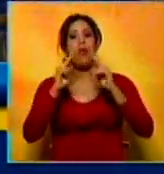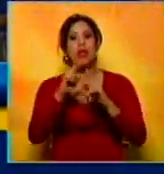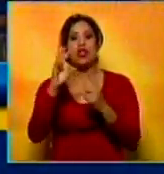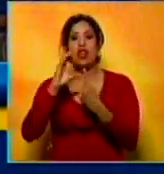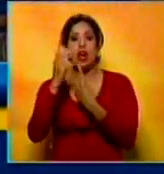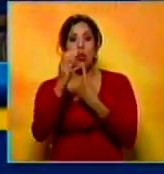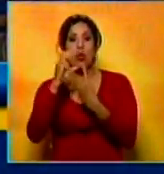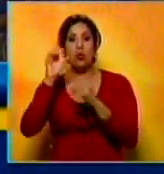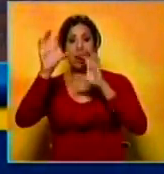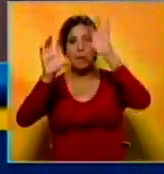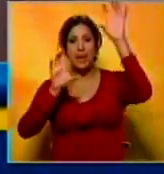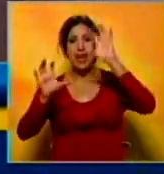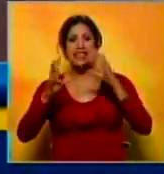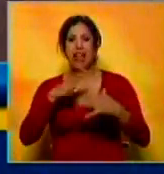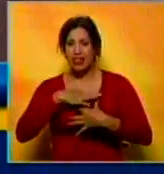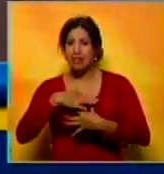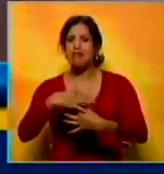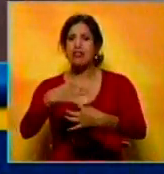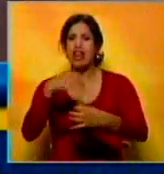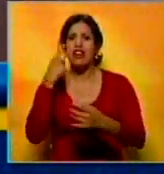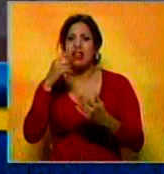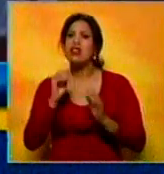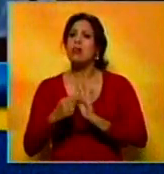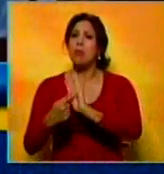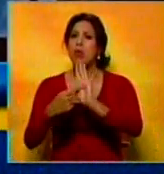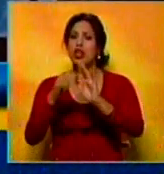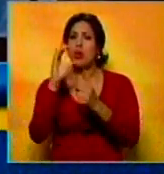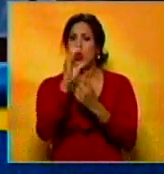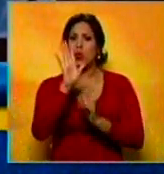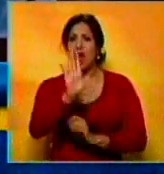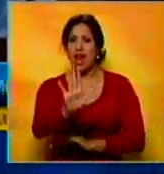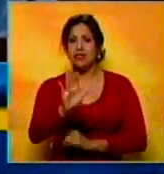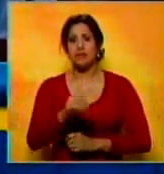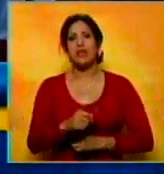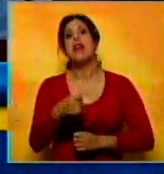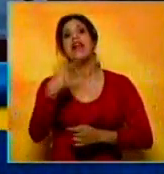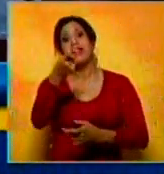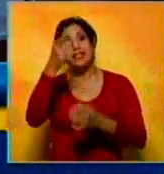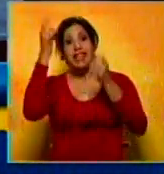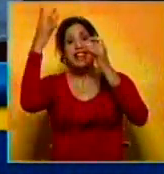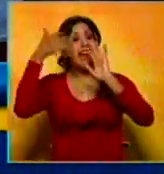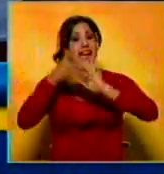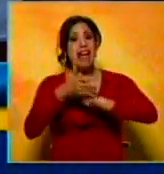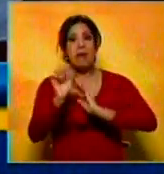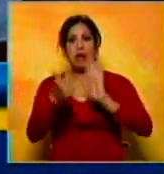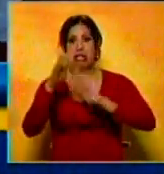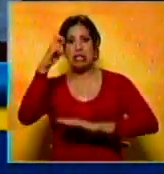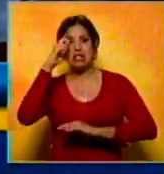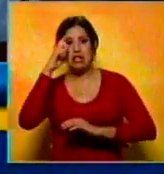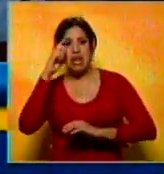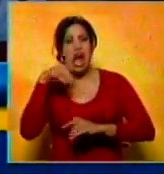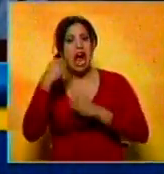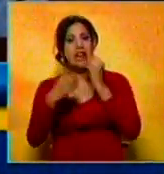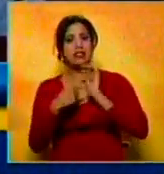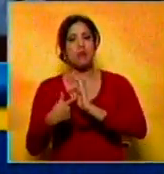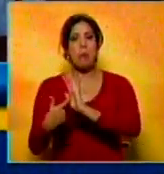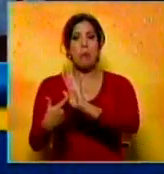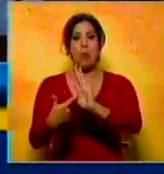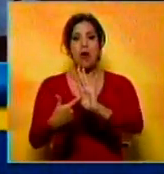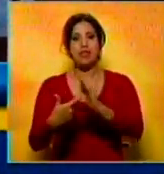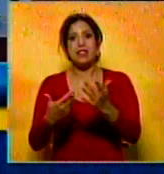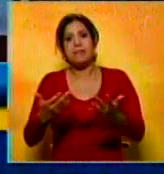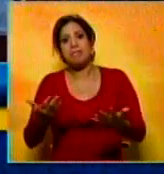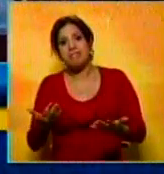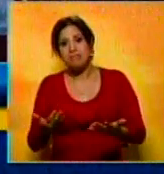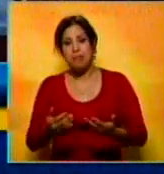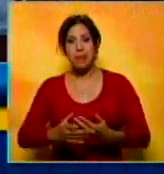cultural de países que deseen mostrar su folclor. La idea es que cada 15 días podamos hacer una muestra, bien sea